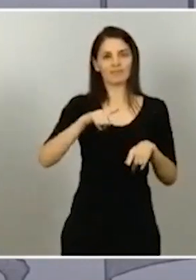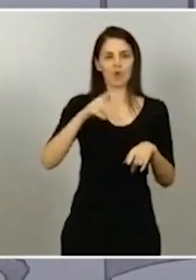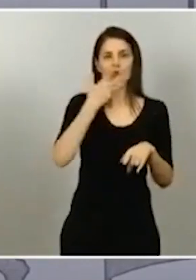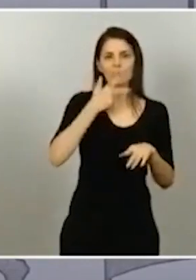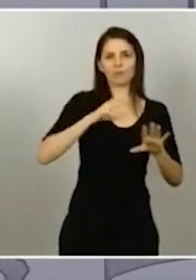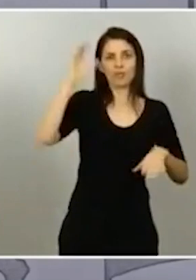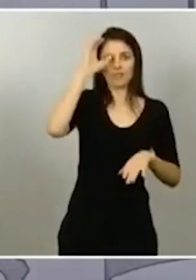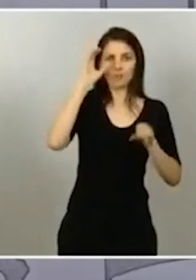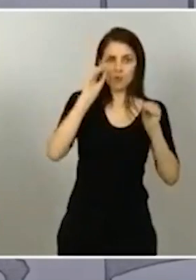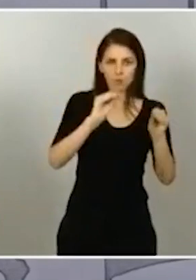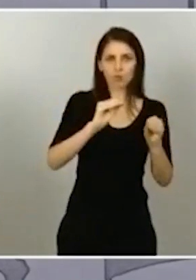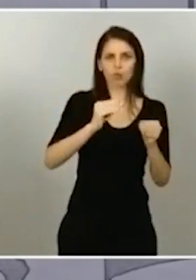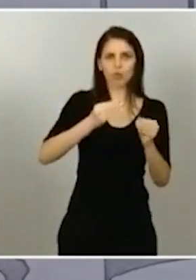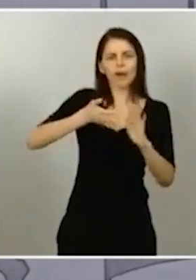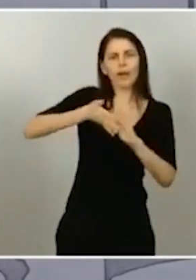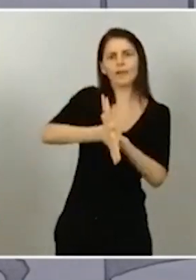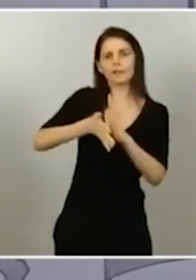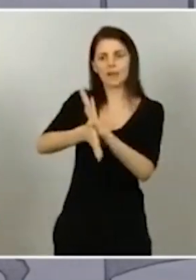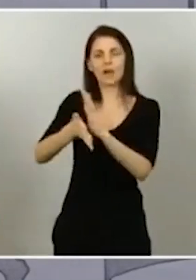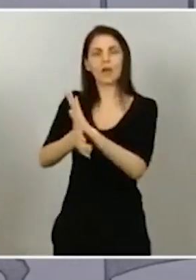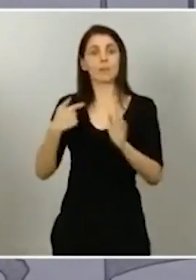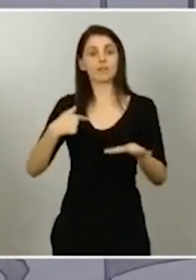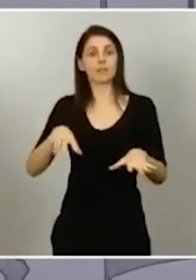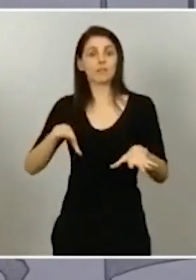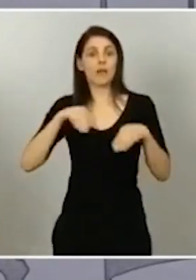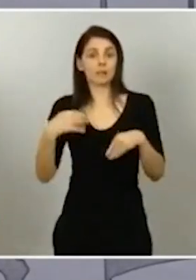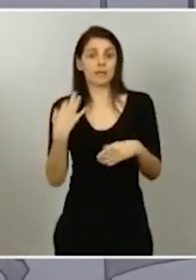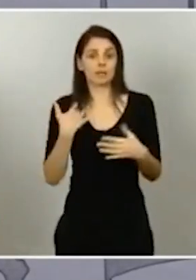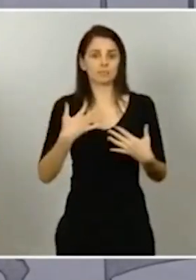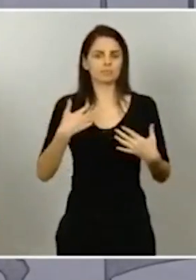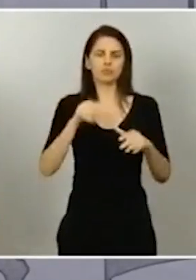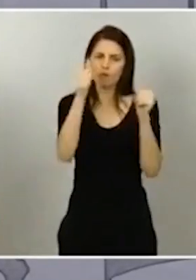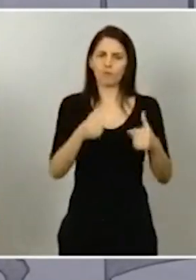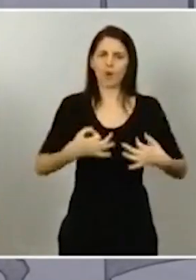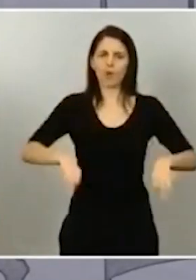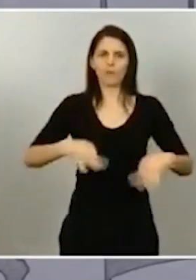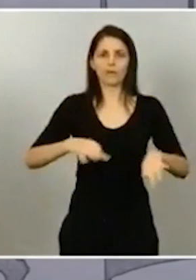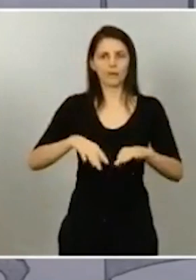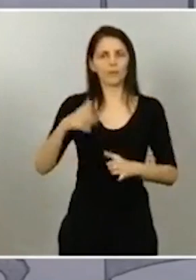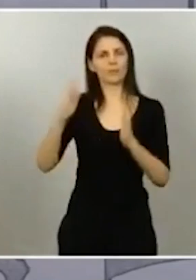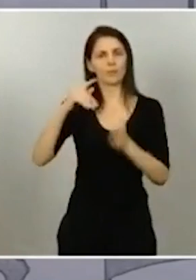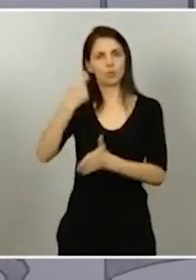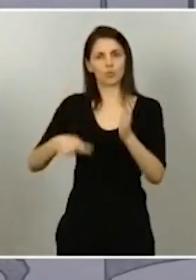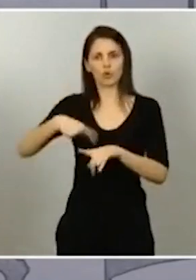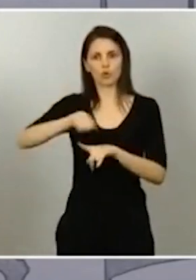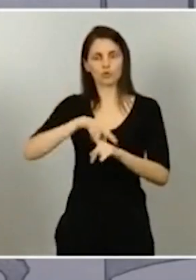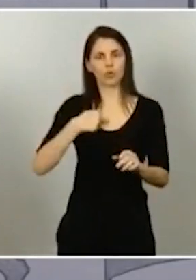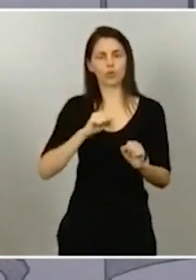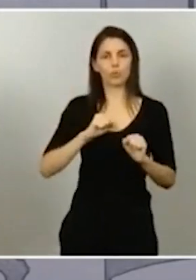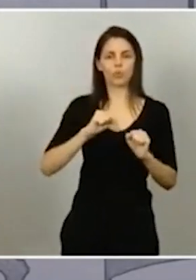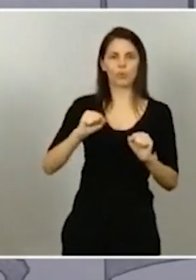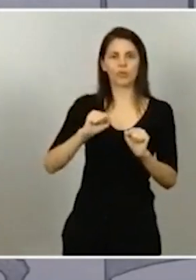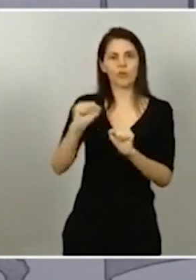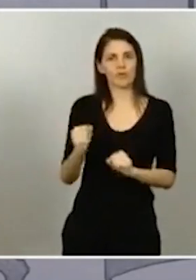en consecuencia con humildad nuestra indefensión en momentos duros. Nunca, nunca se ha dejado